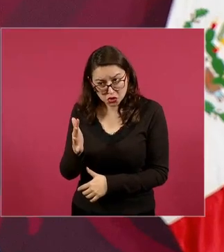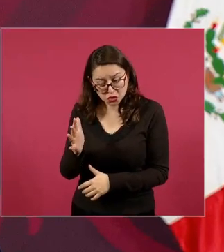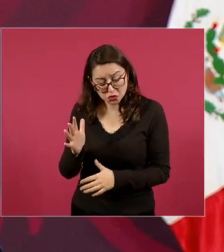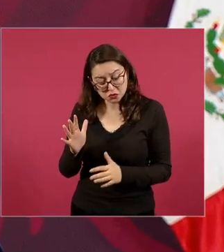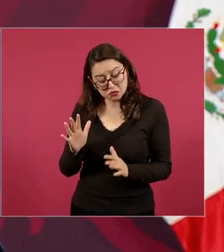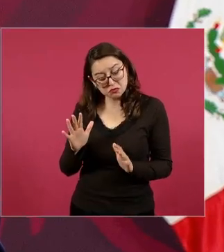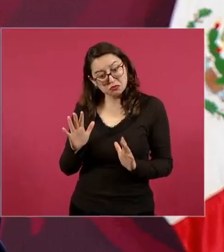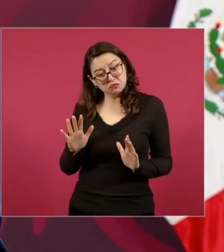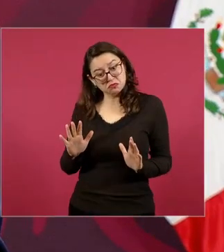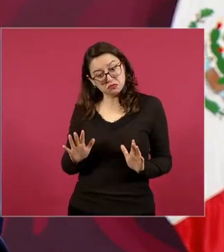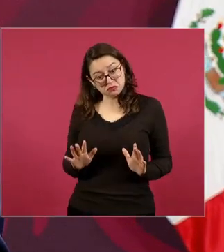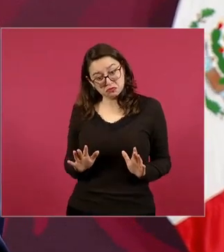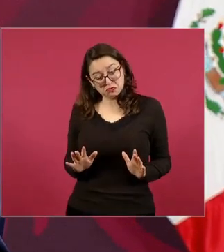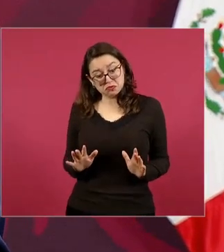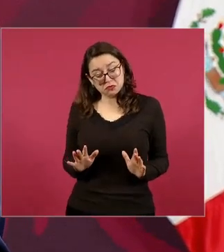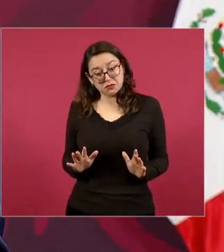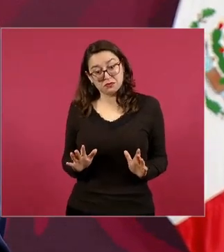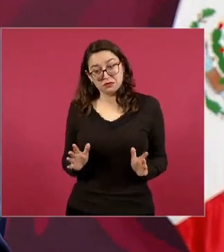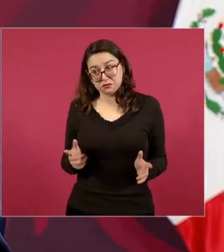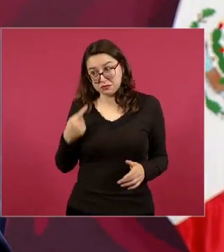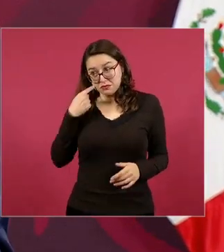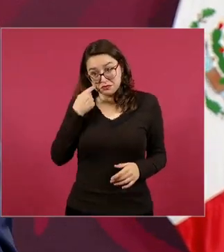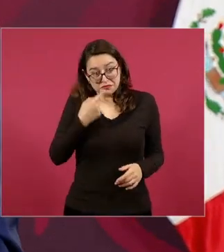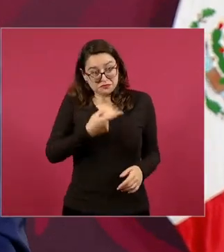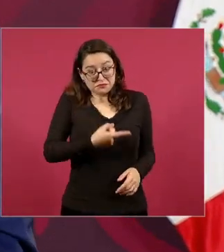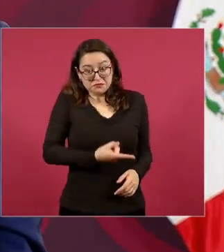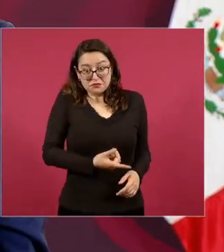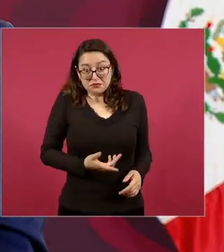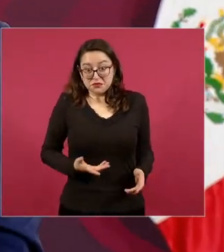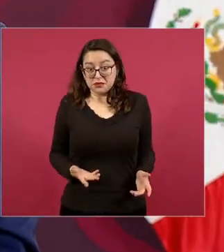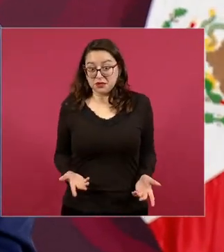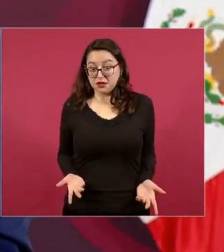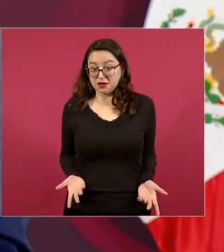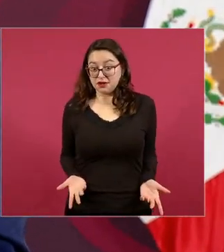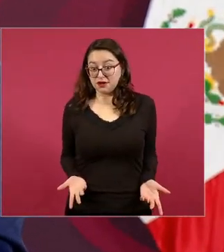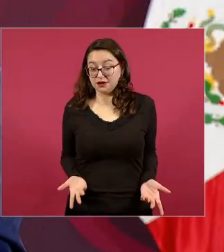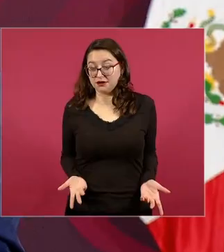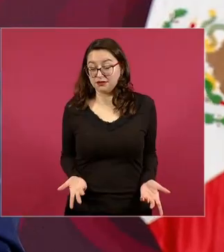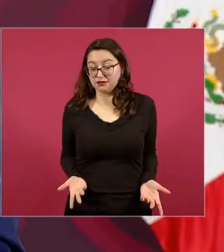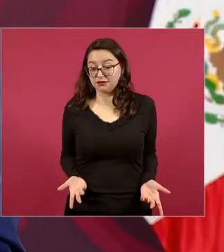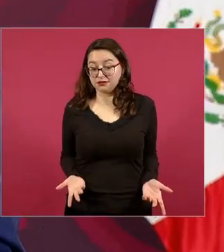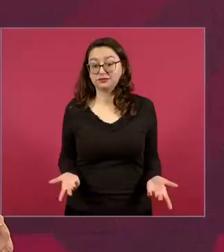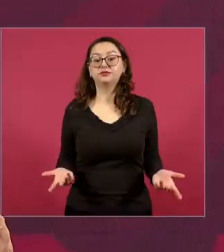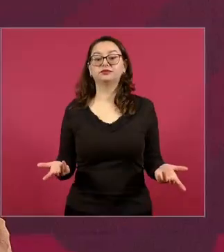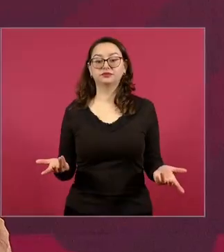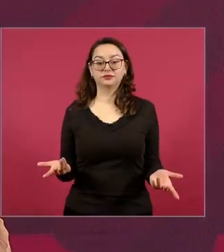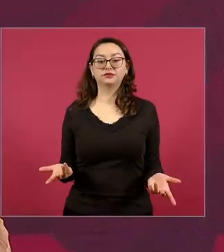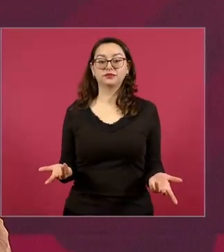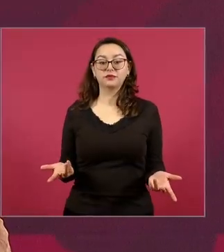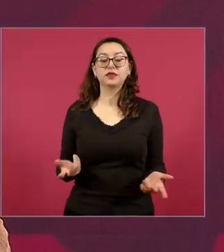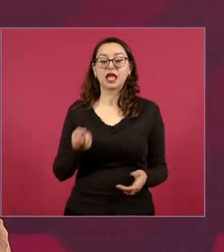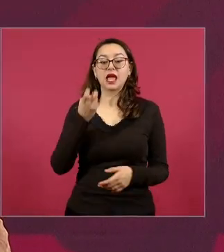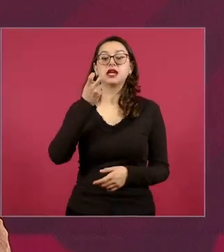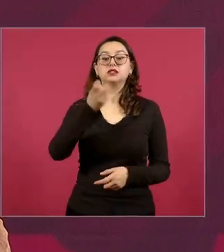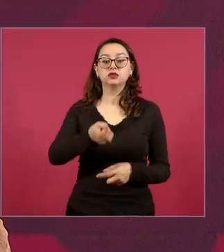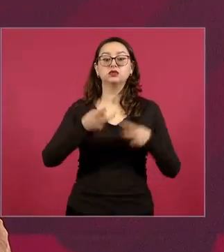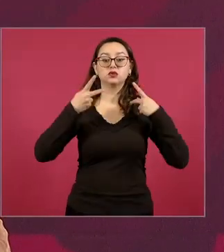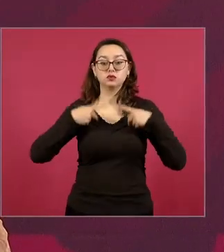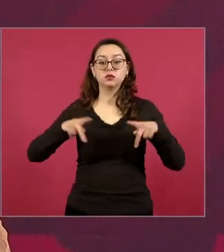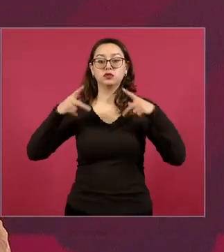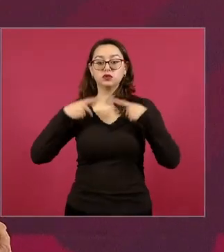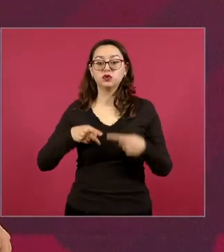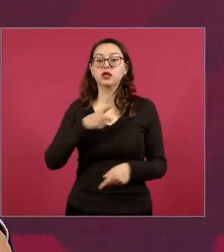si se pone ese ejemplo pues la gente va a estar pendiente y va a decir no este si